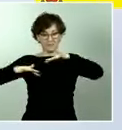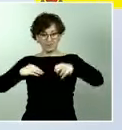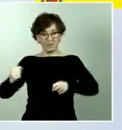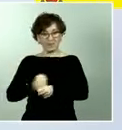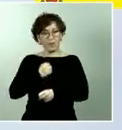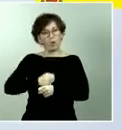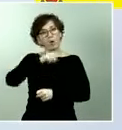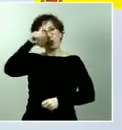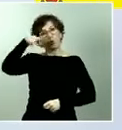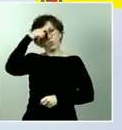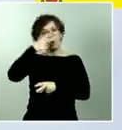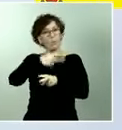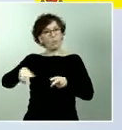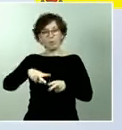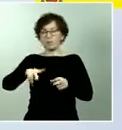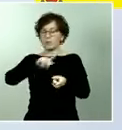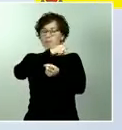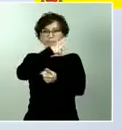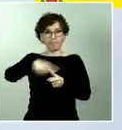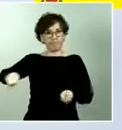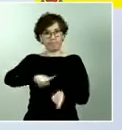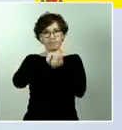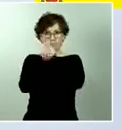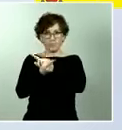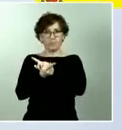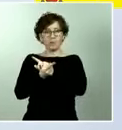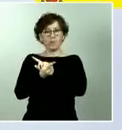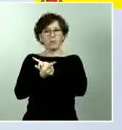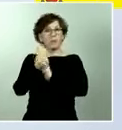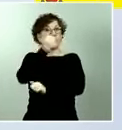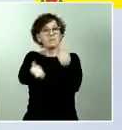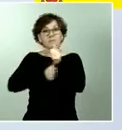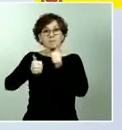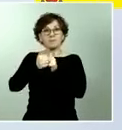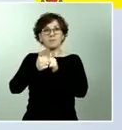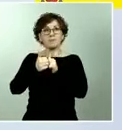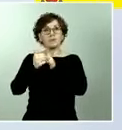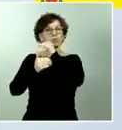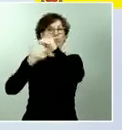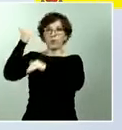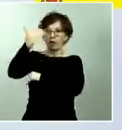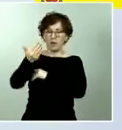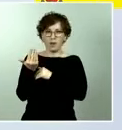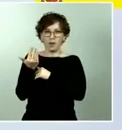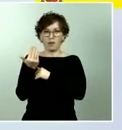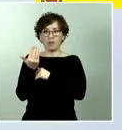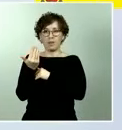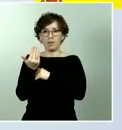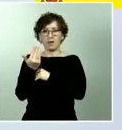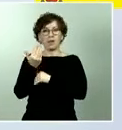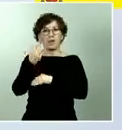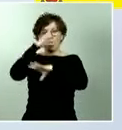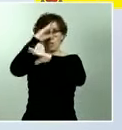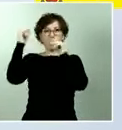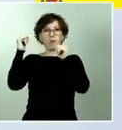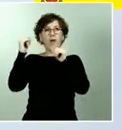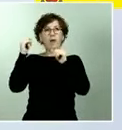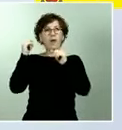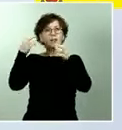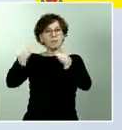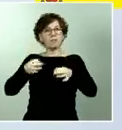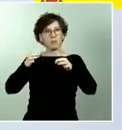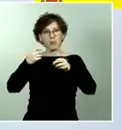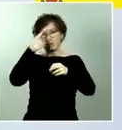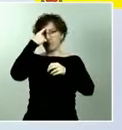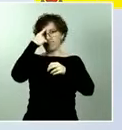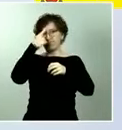responsabilidad y por la superación de viejos esquemas frentistas y por la puesta en común de propuestas